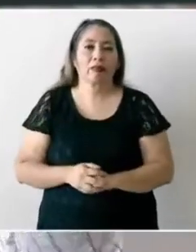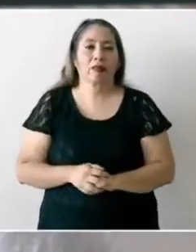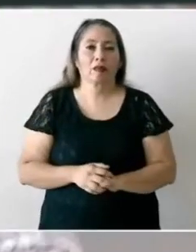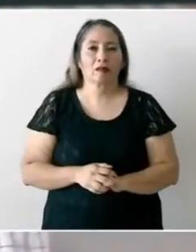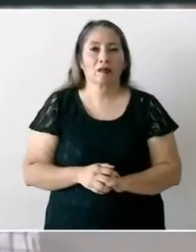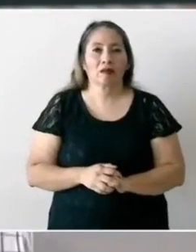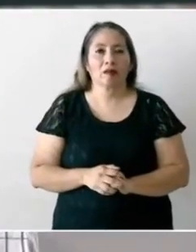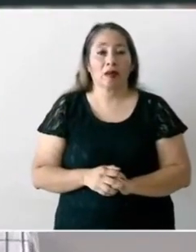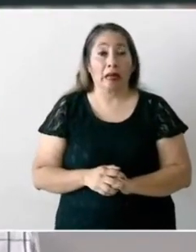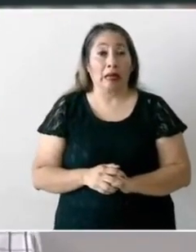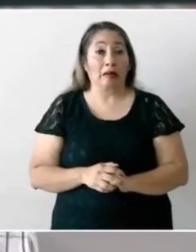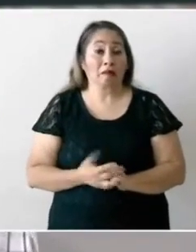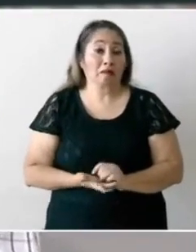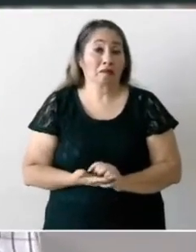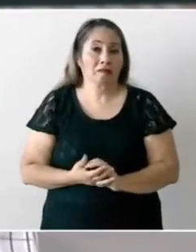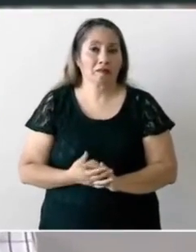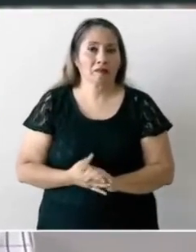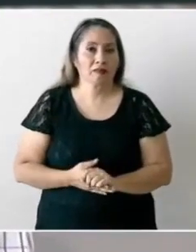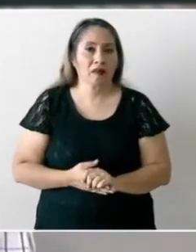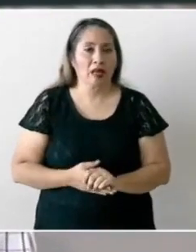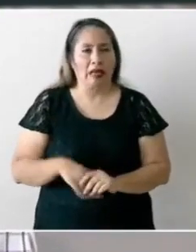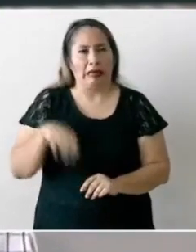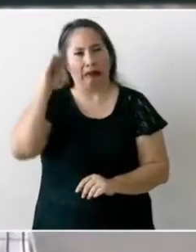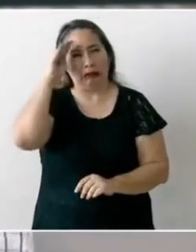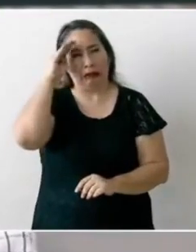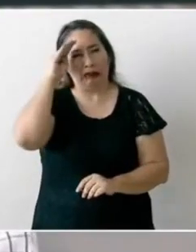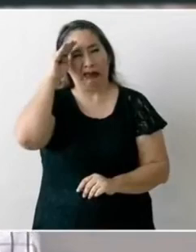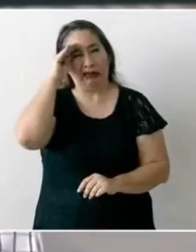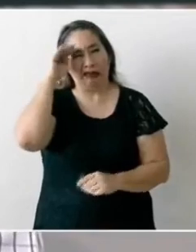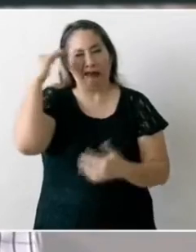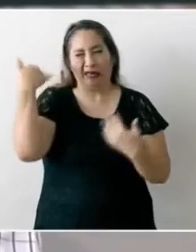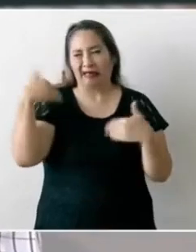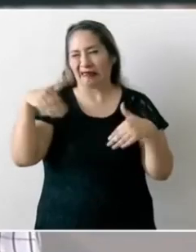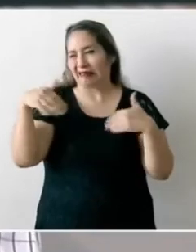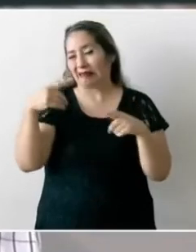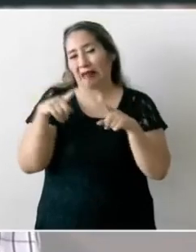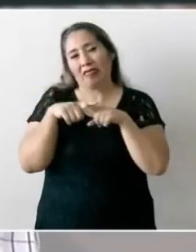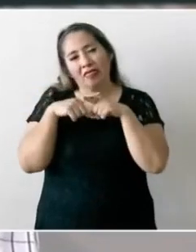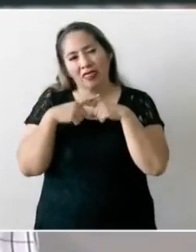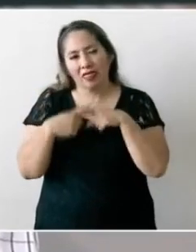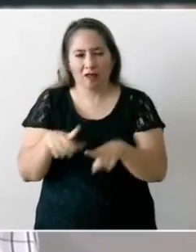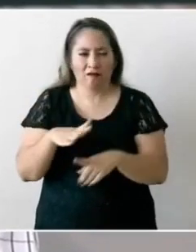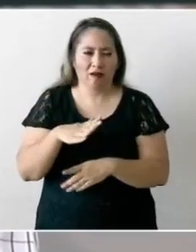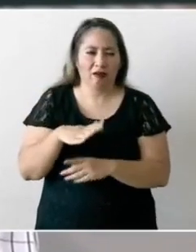mentalidad muy conservadora ultra conservadora